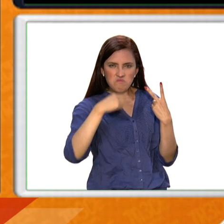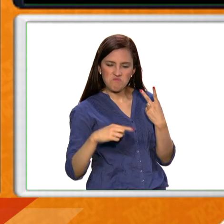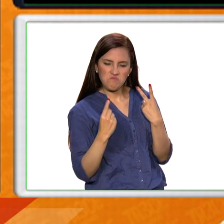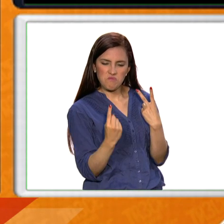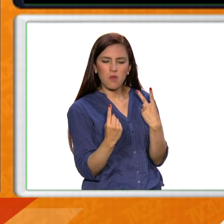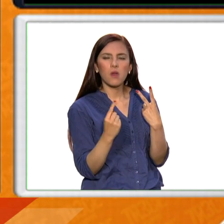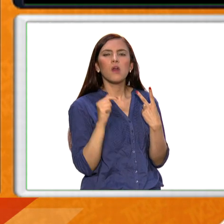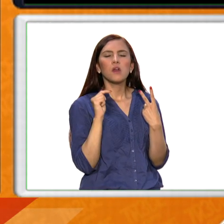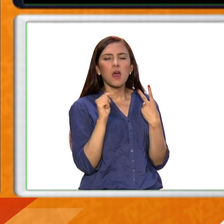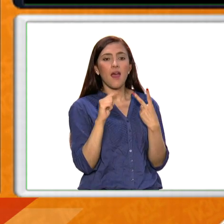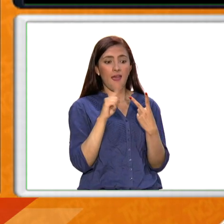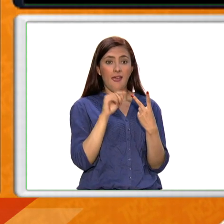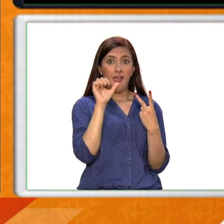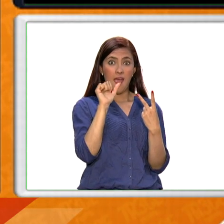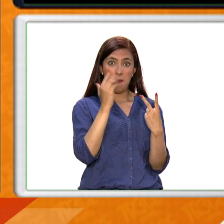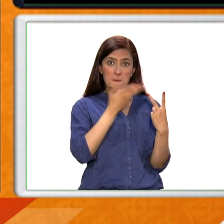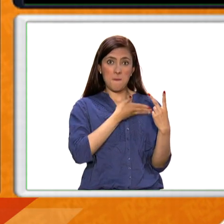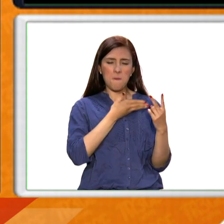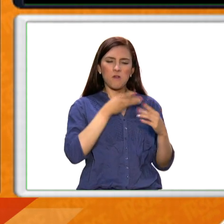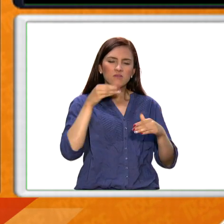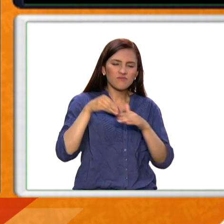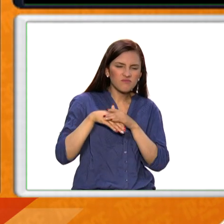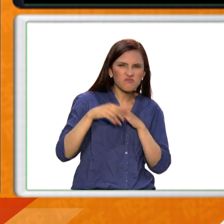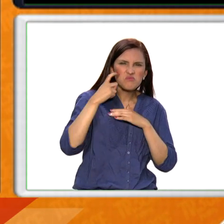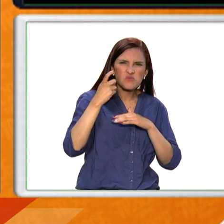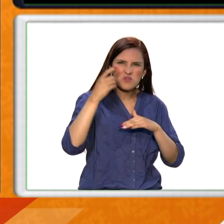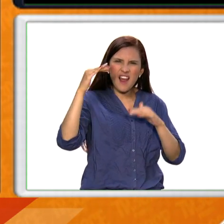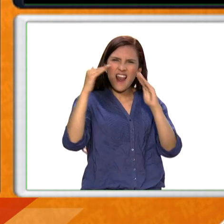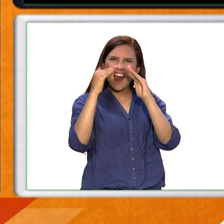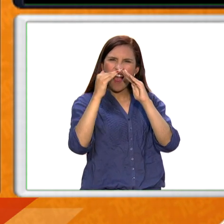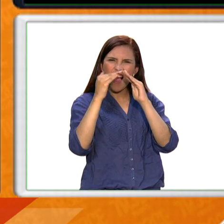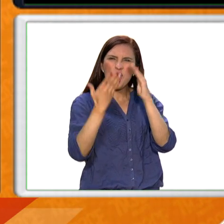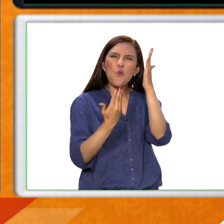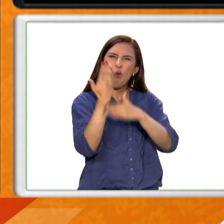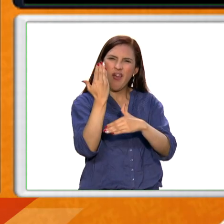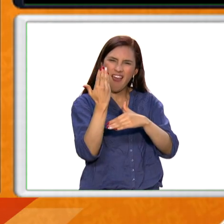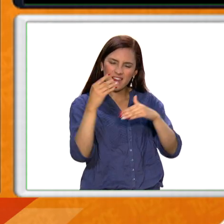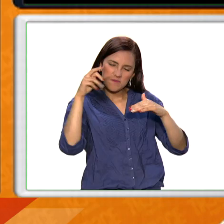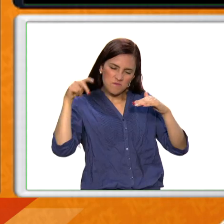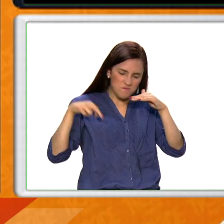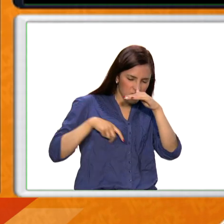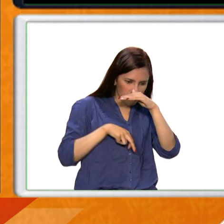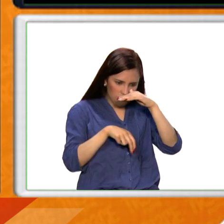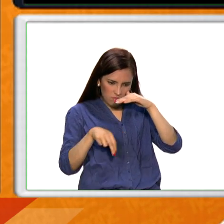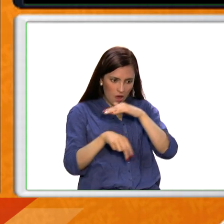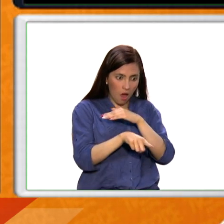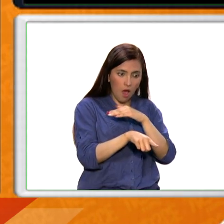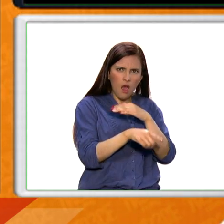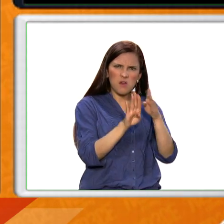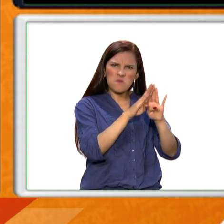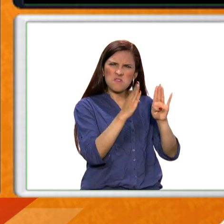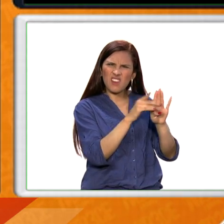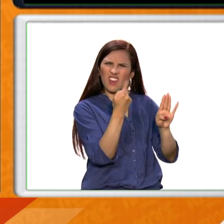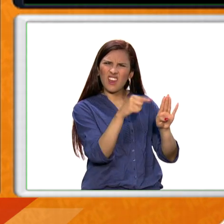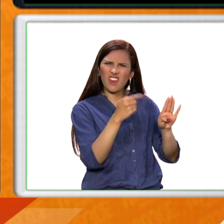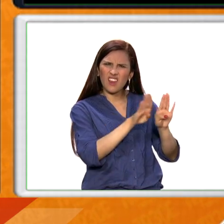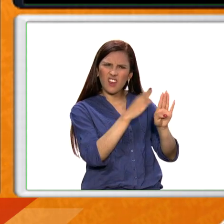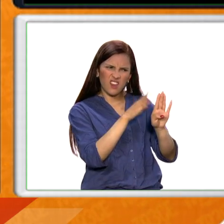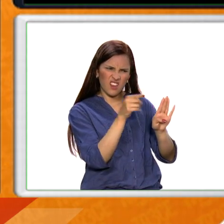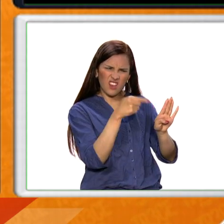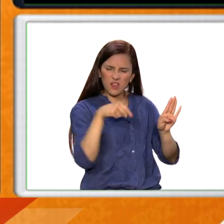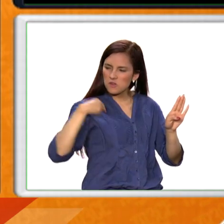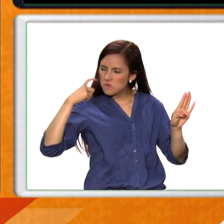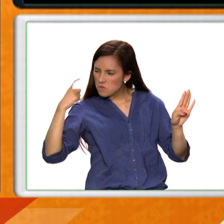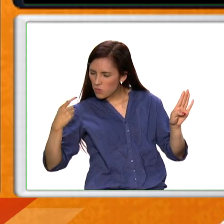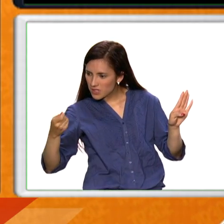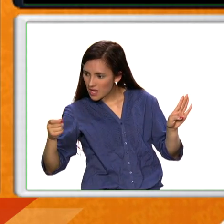pero escondida en el ático hay una puerta secreta que está cerrada con llaves. Dana encuentra esta llave que abre la misteriosa sala